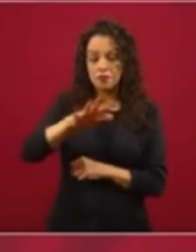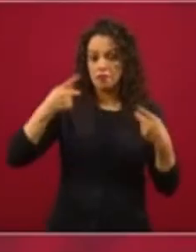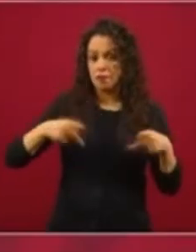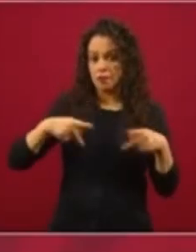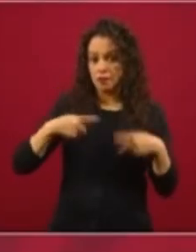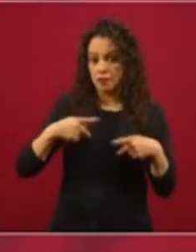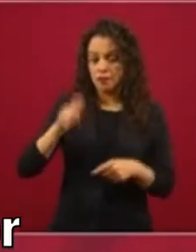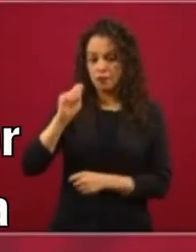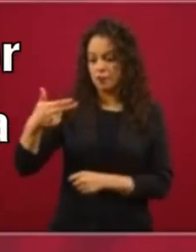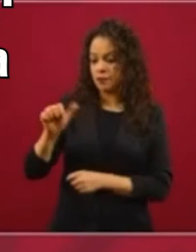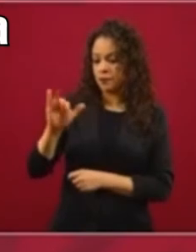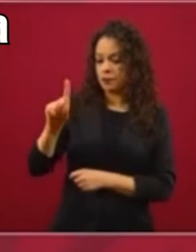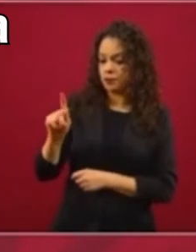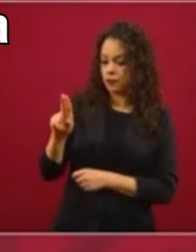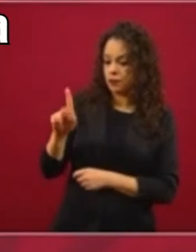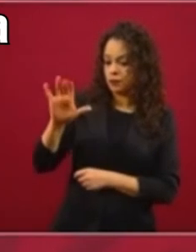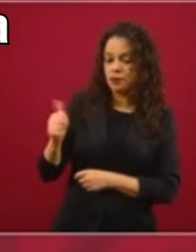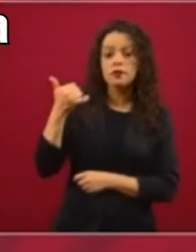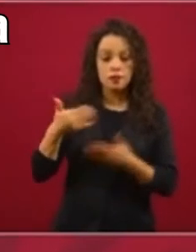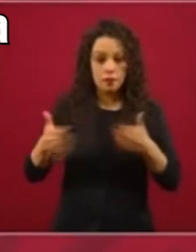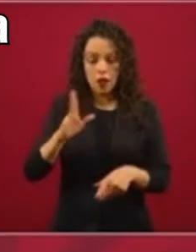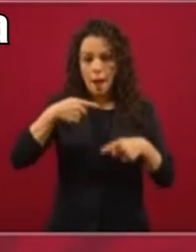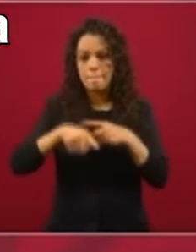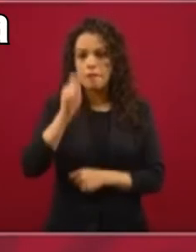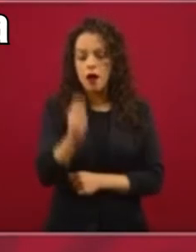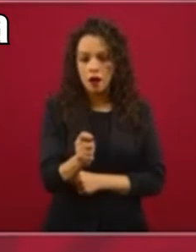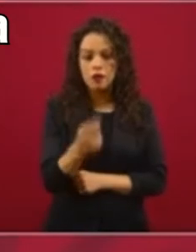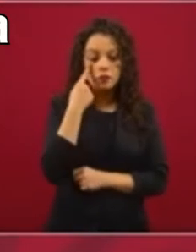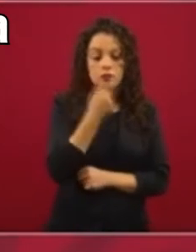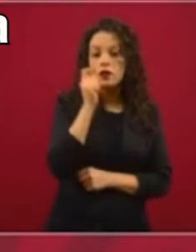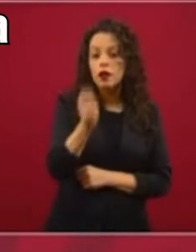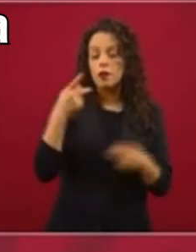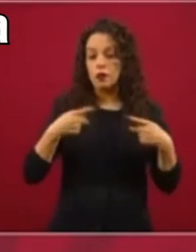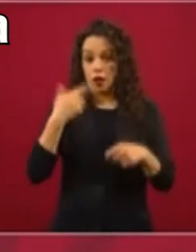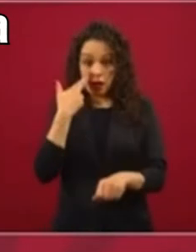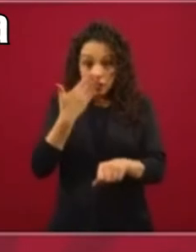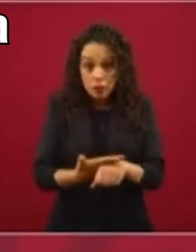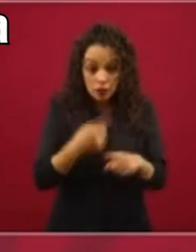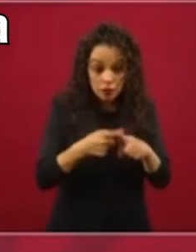denuncias para proceder en contra de los responsables que